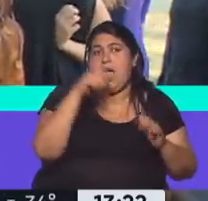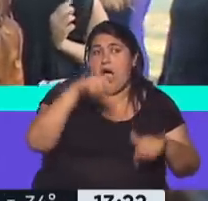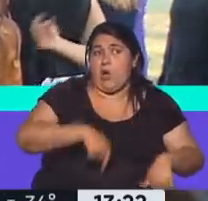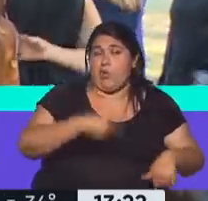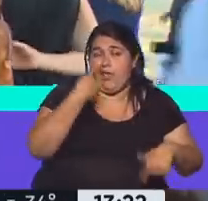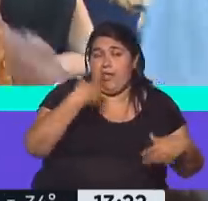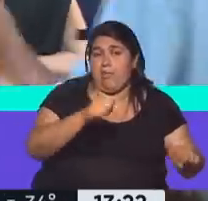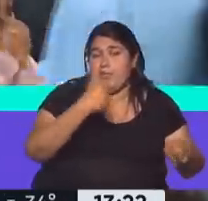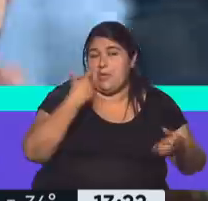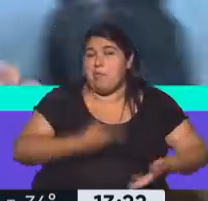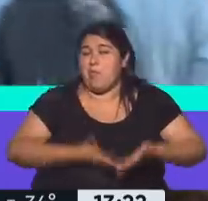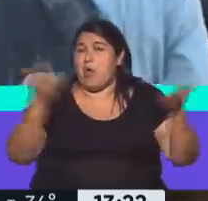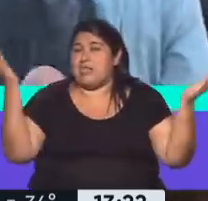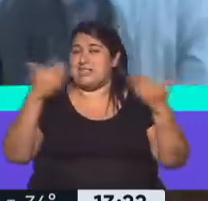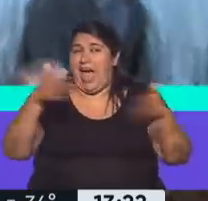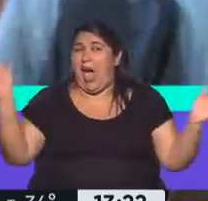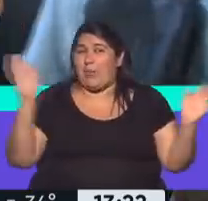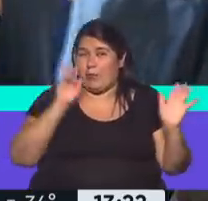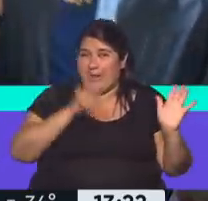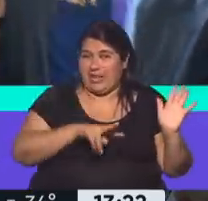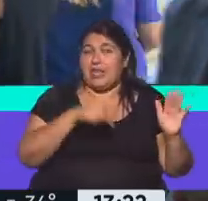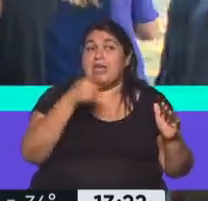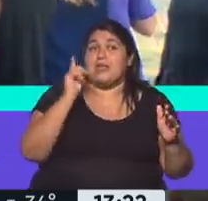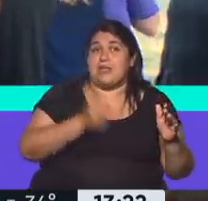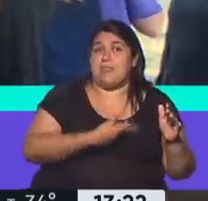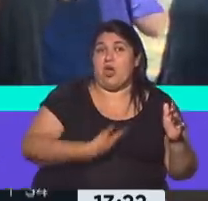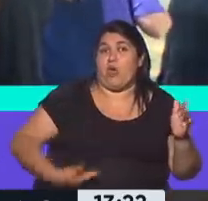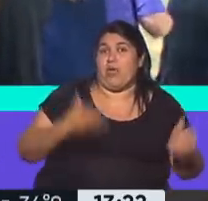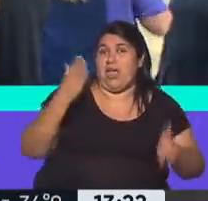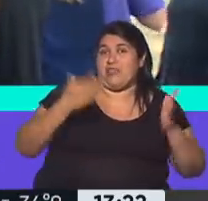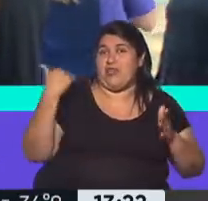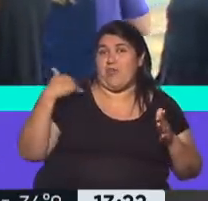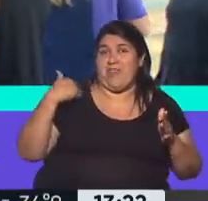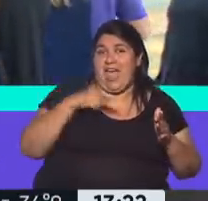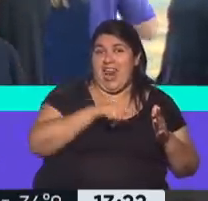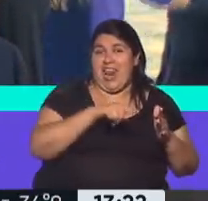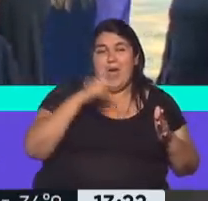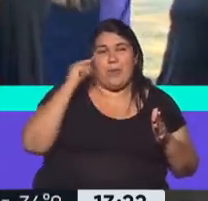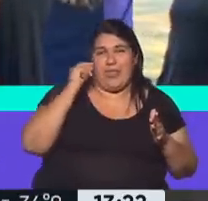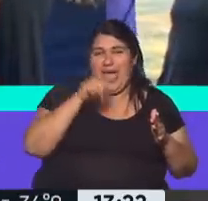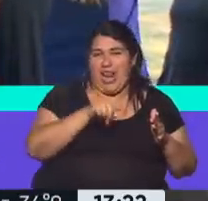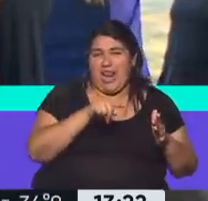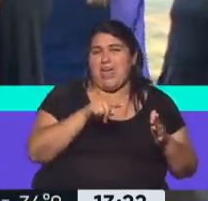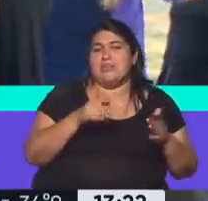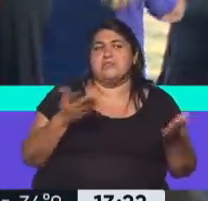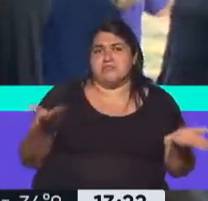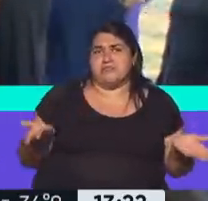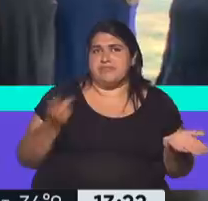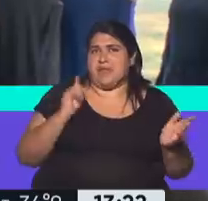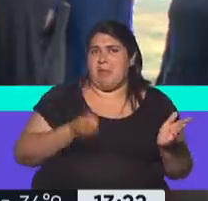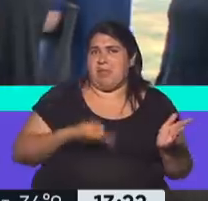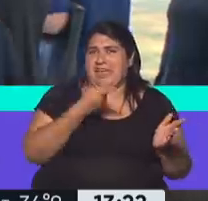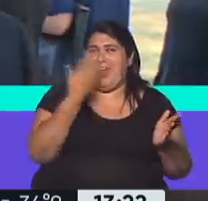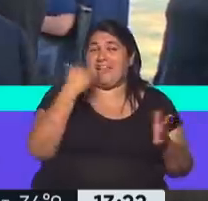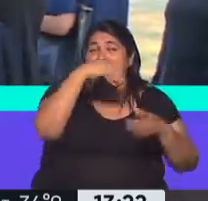¿no? Como también desde el gobierno de María Eugenia Vidal, siendo gobernadora de la provincia de Buenos Aires, aparentemente también tenían en